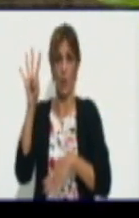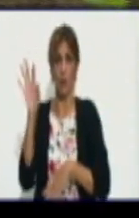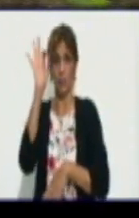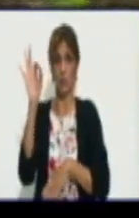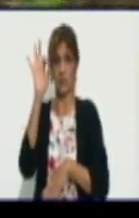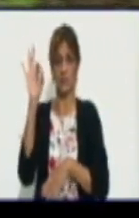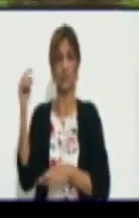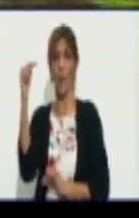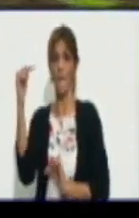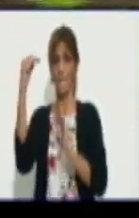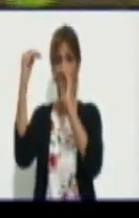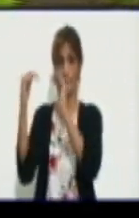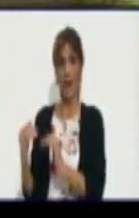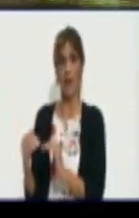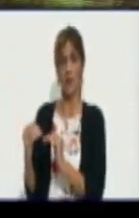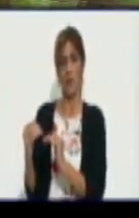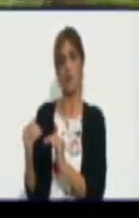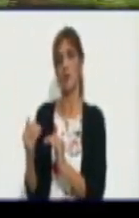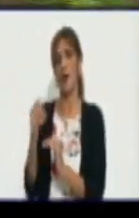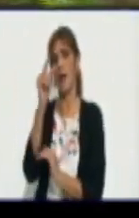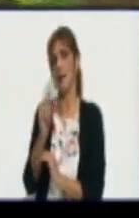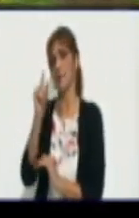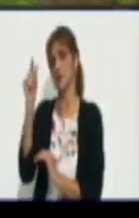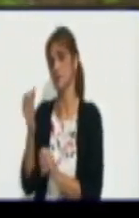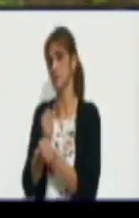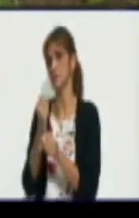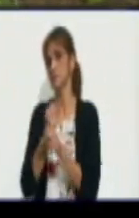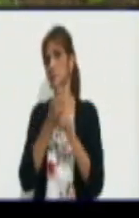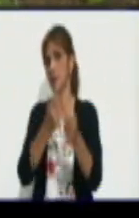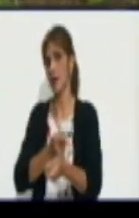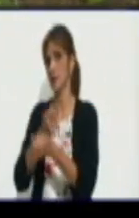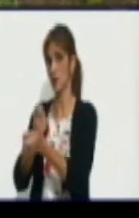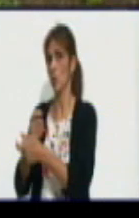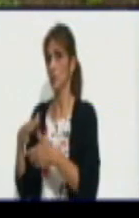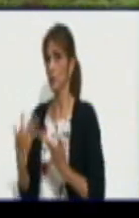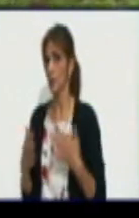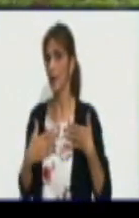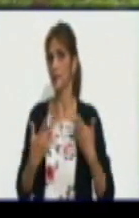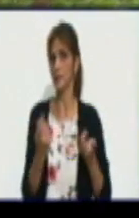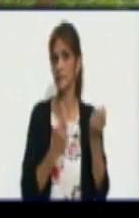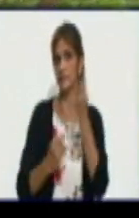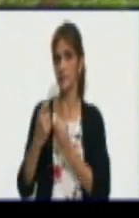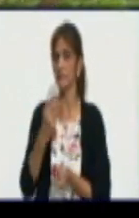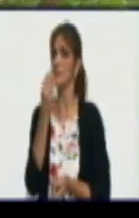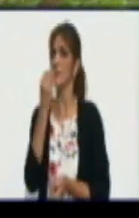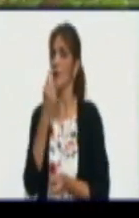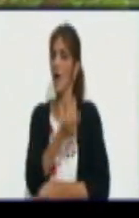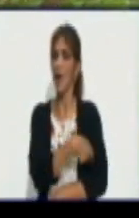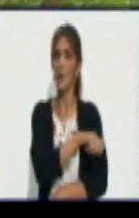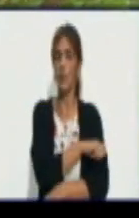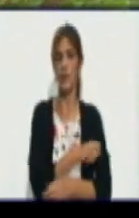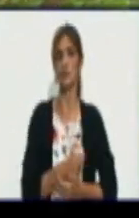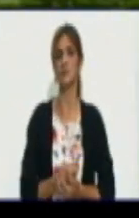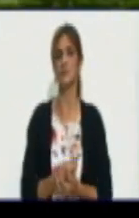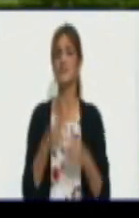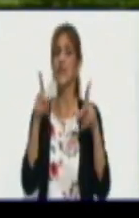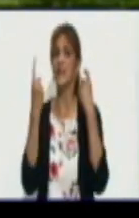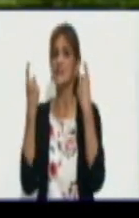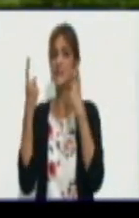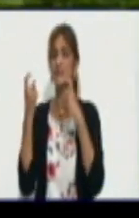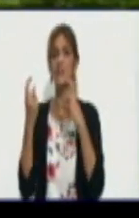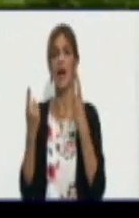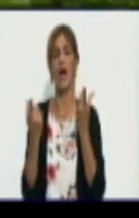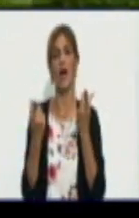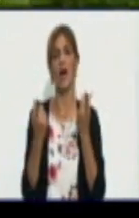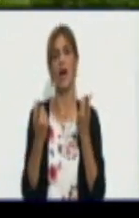y en la madrugada hay una reducción de un 31%. Se requiere en lo posible continuar estimulando el